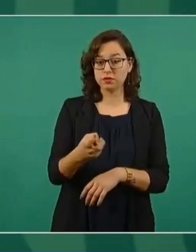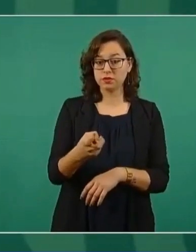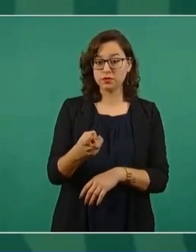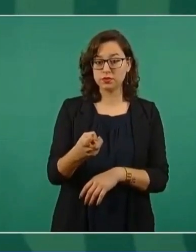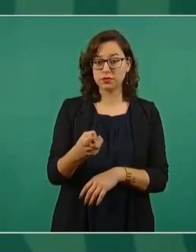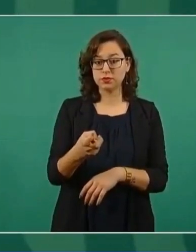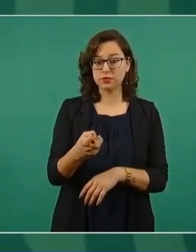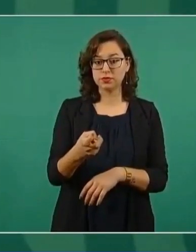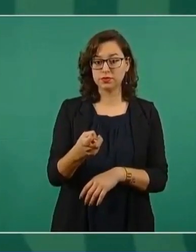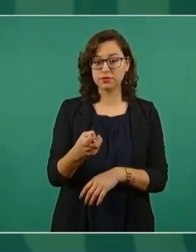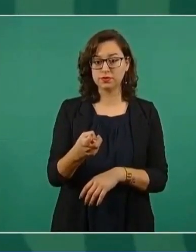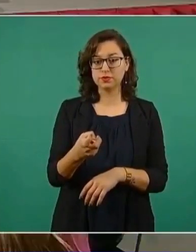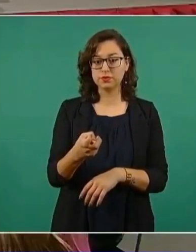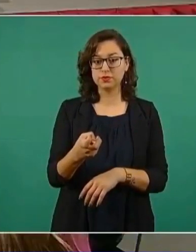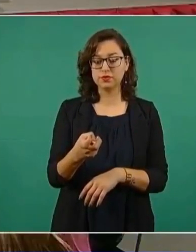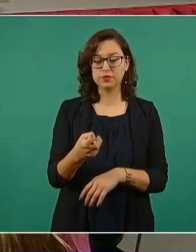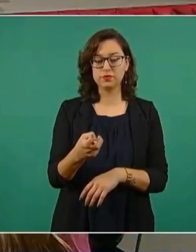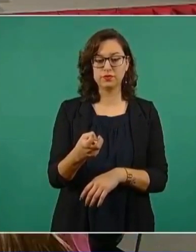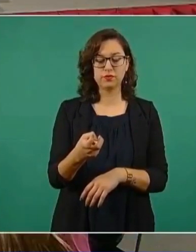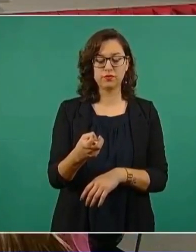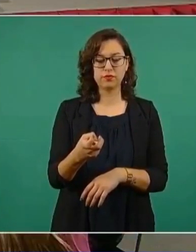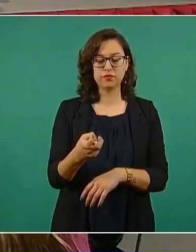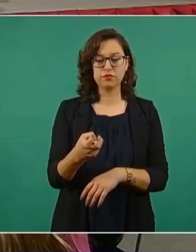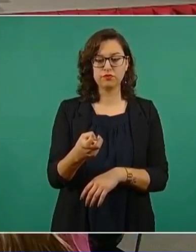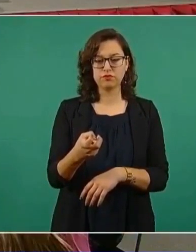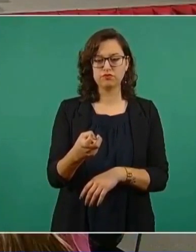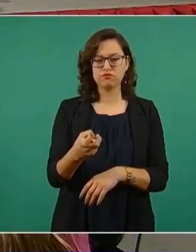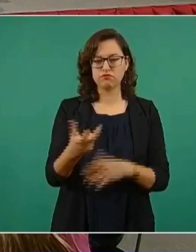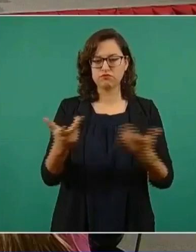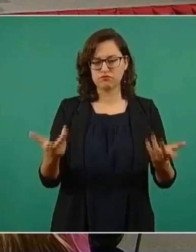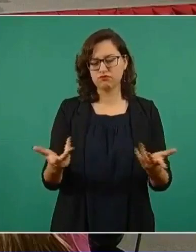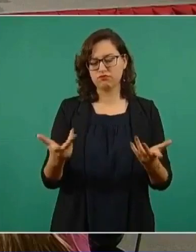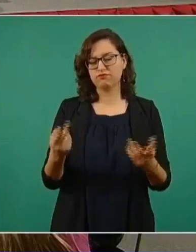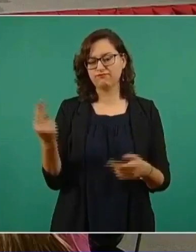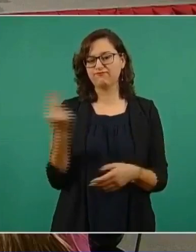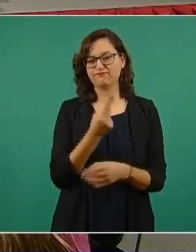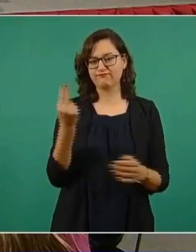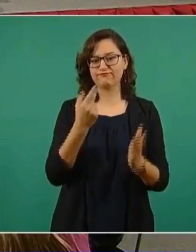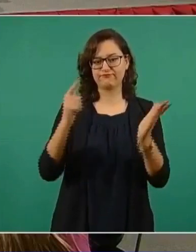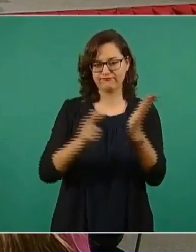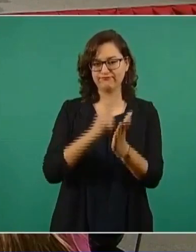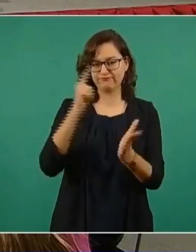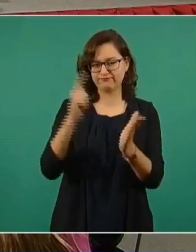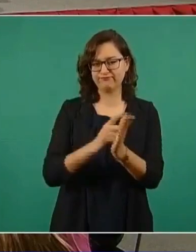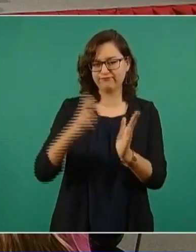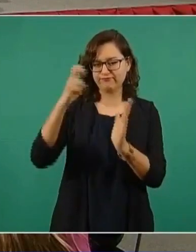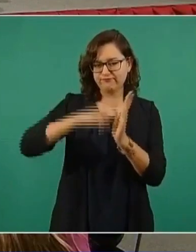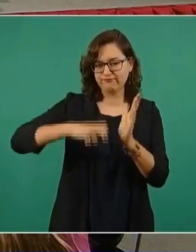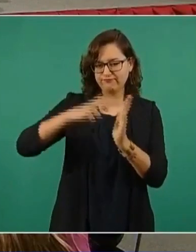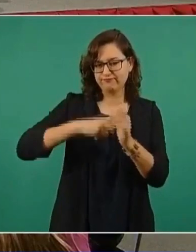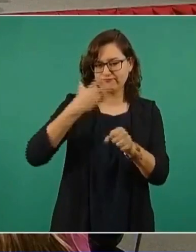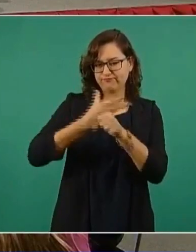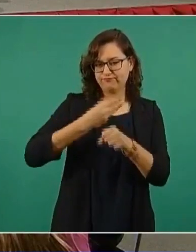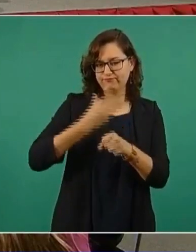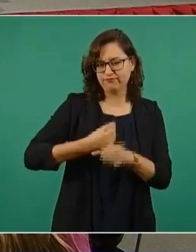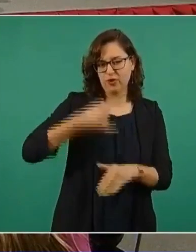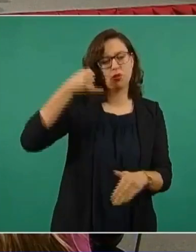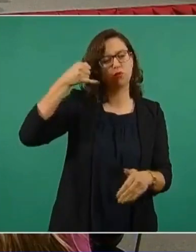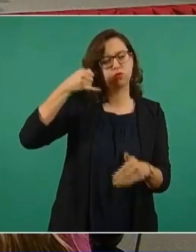una reforma profunda